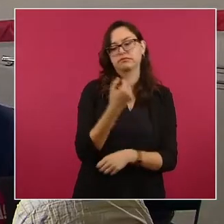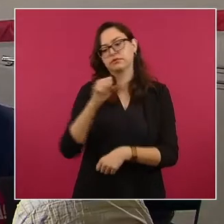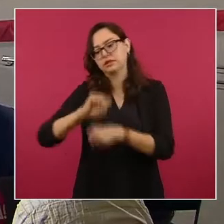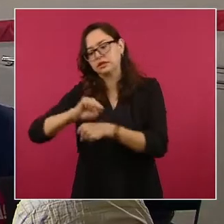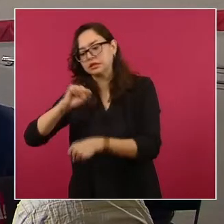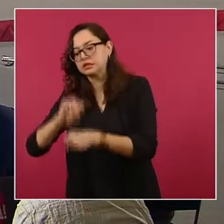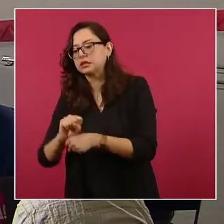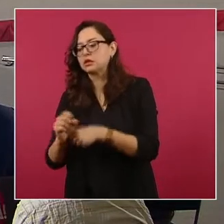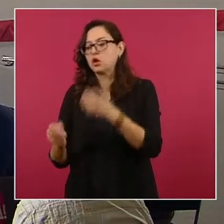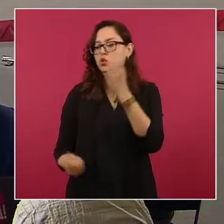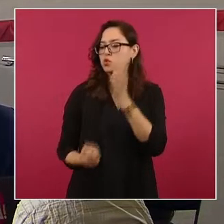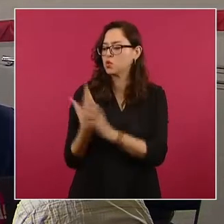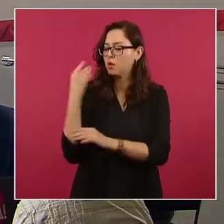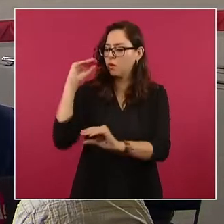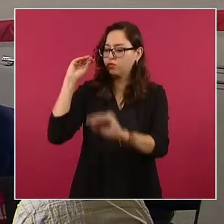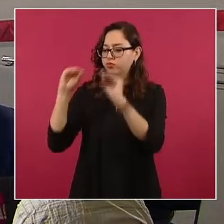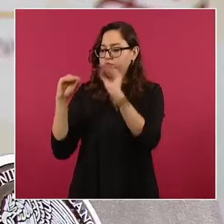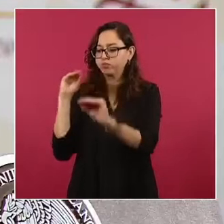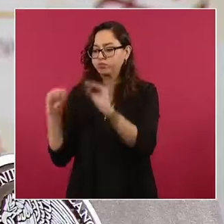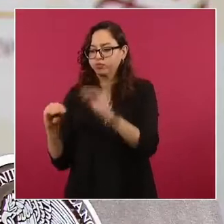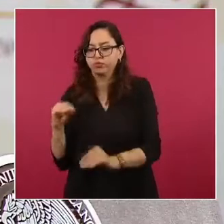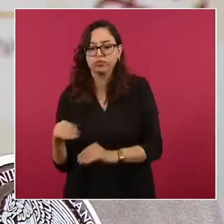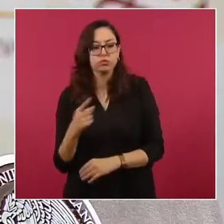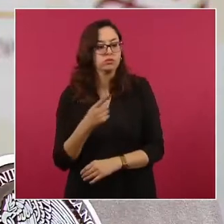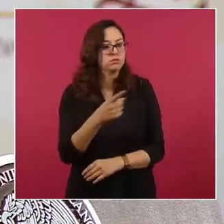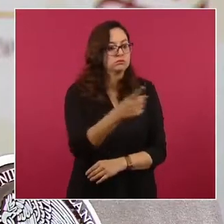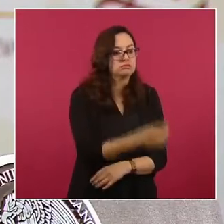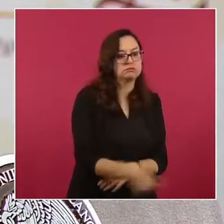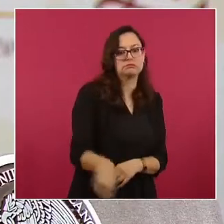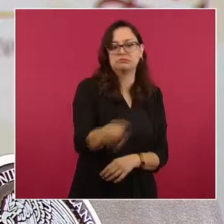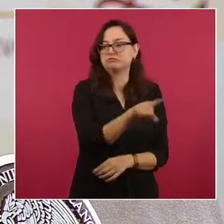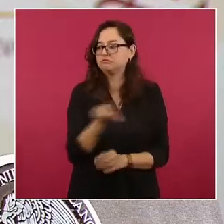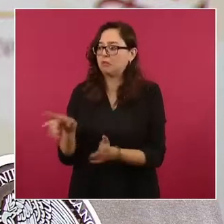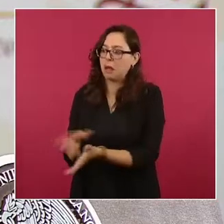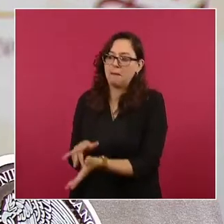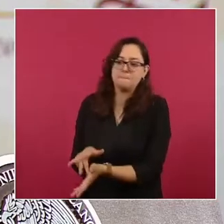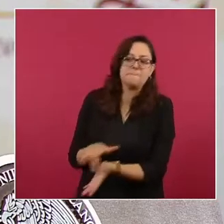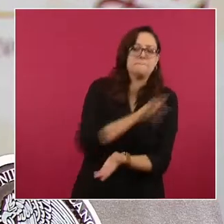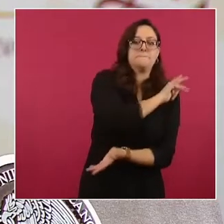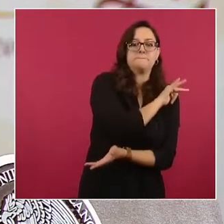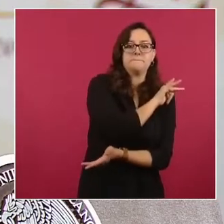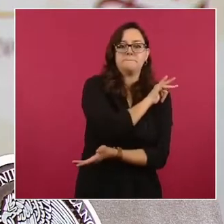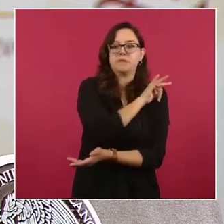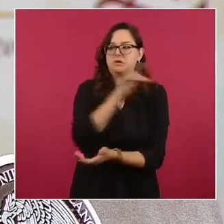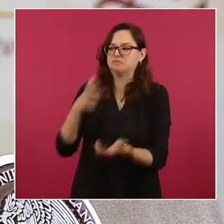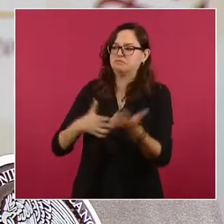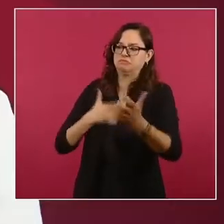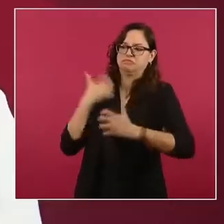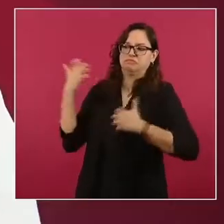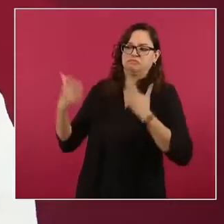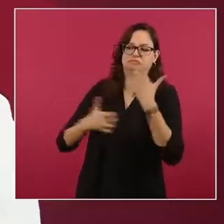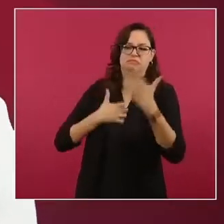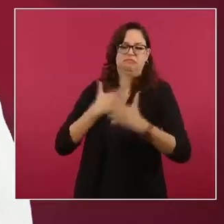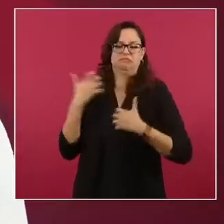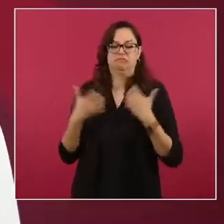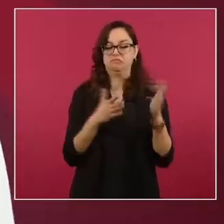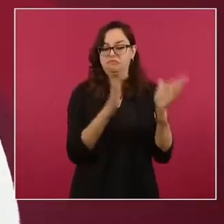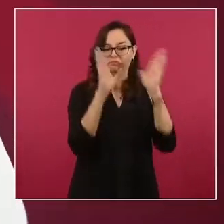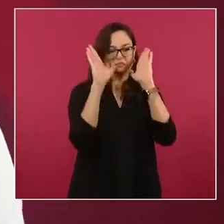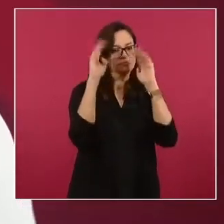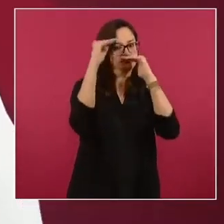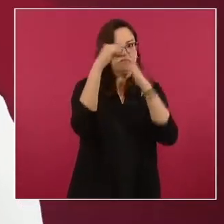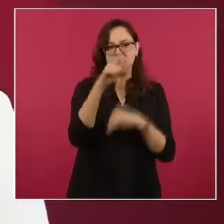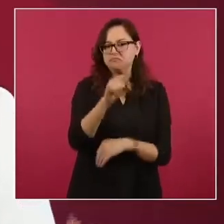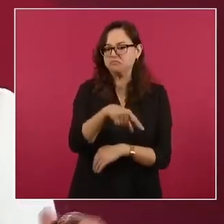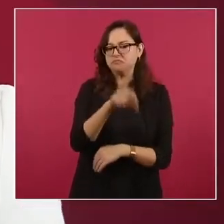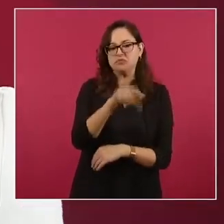costumbre, cualquier cosa que implemente el gobierno de México hace enojar muchísimo a los conservadores, que